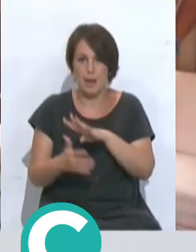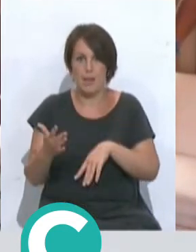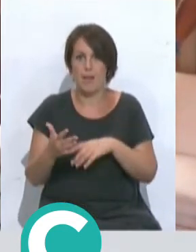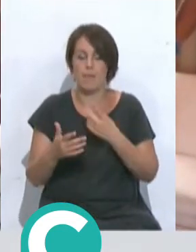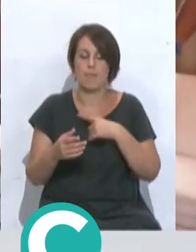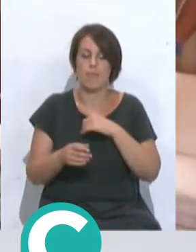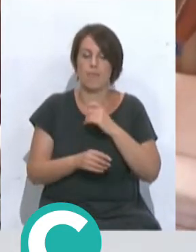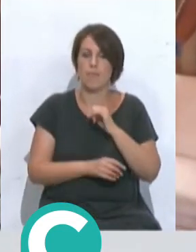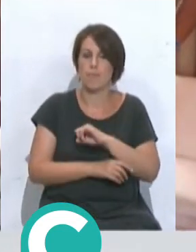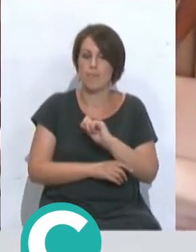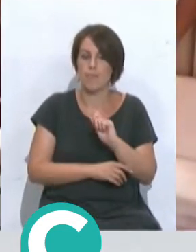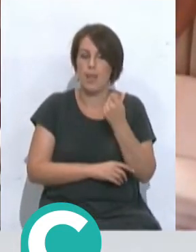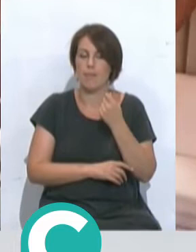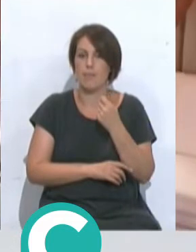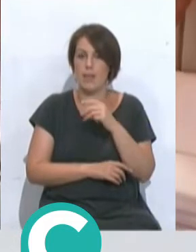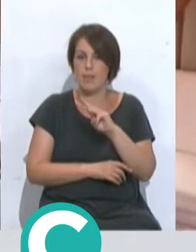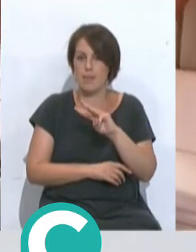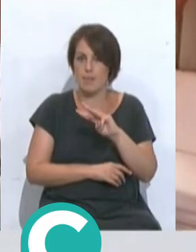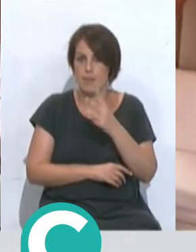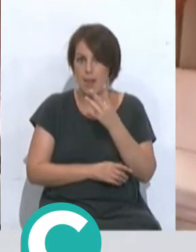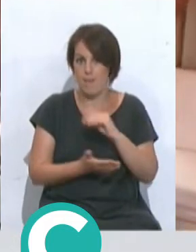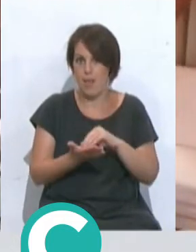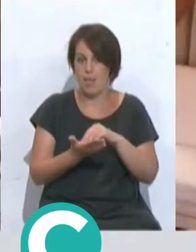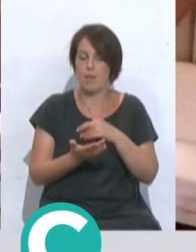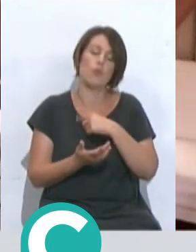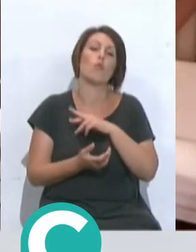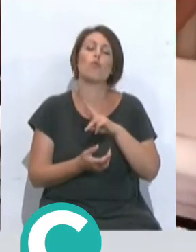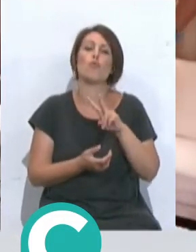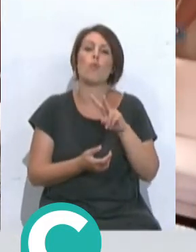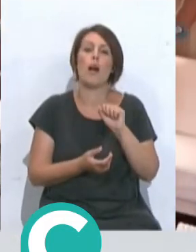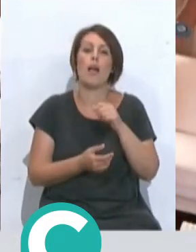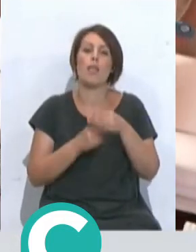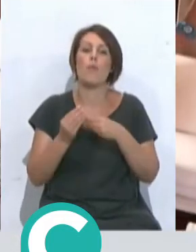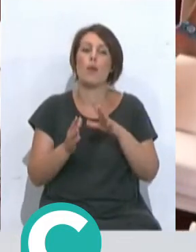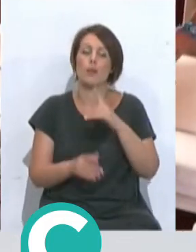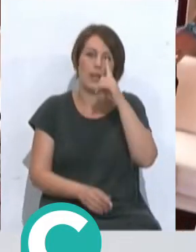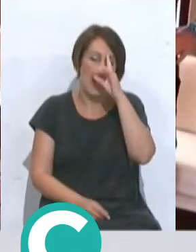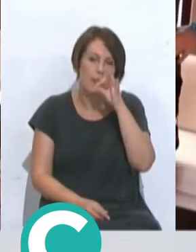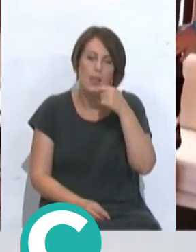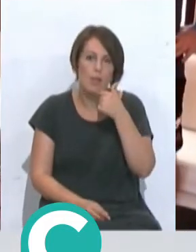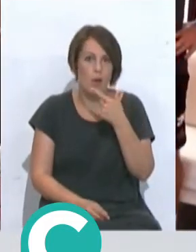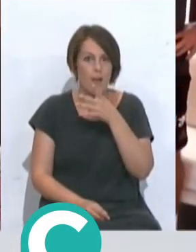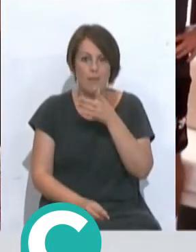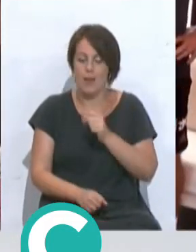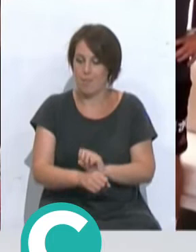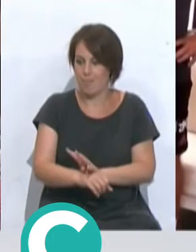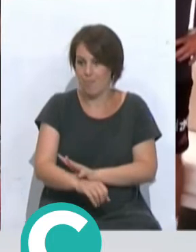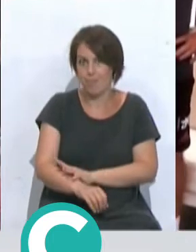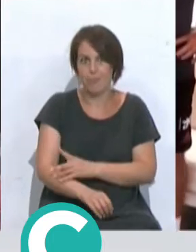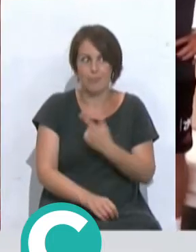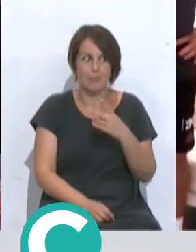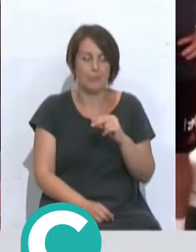habíamos ganado el triplete y hacemos la Rúa fue un motivo chulo pero te puedes creer y te lo digo ahora mira se me pone la carne de gallina